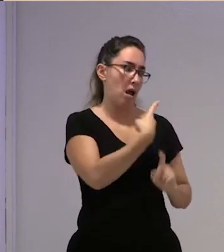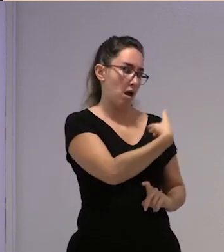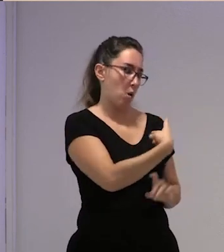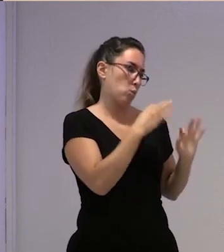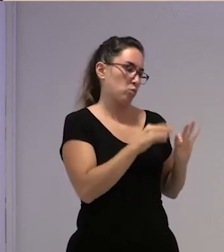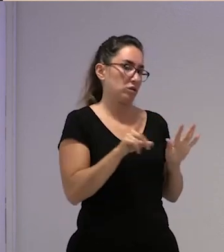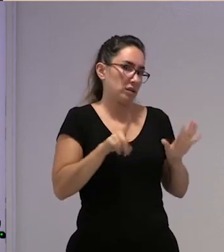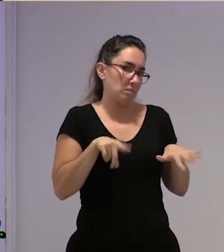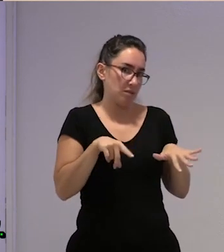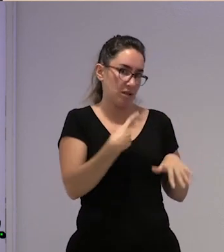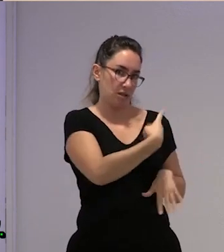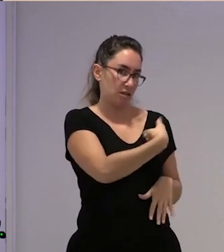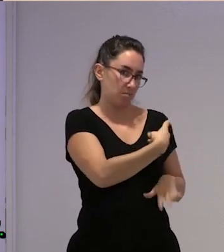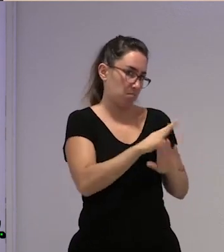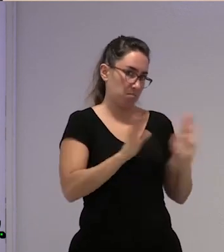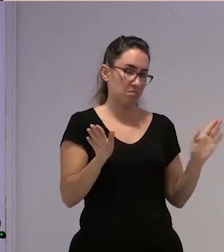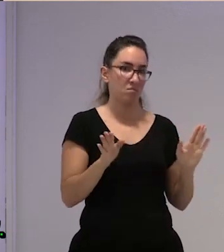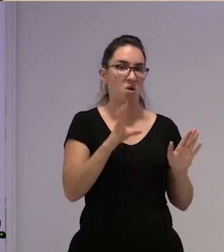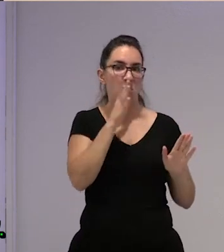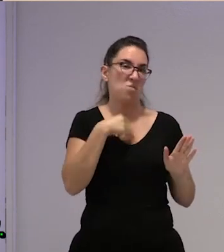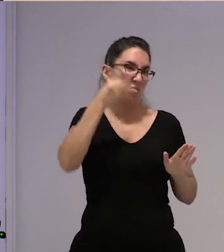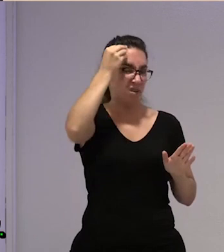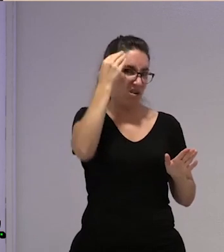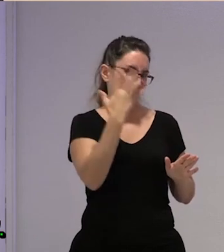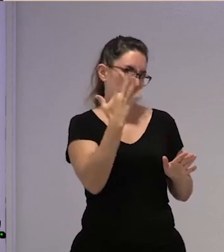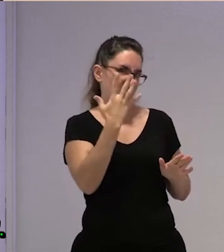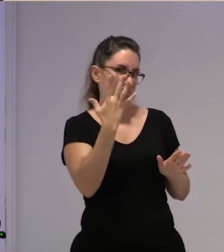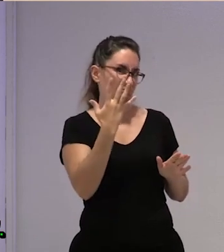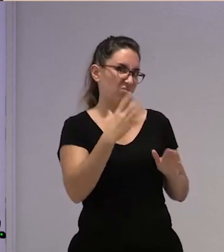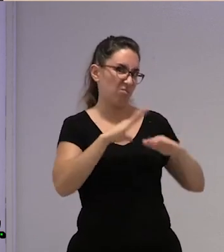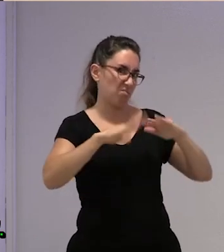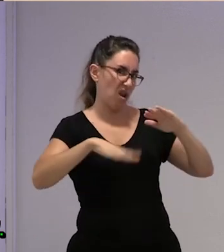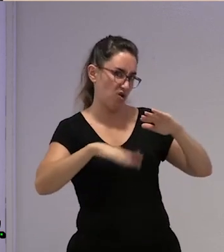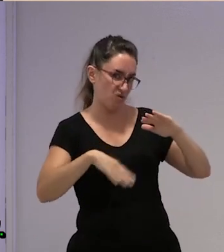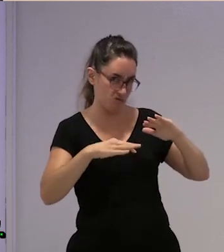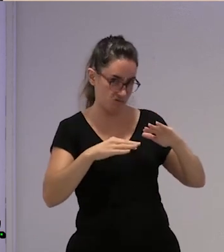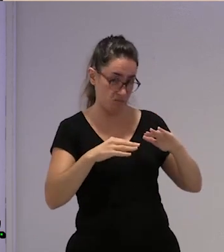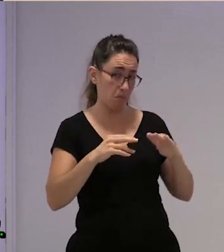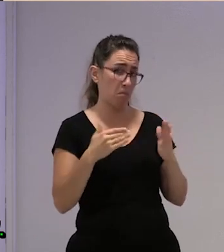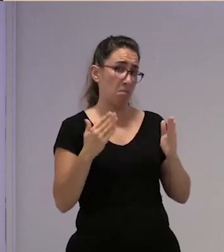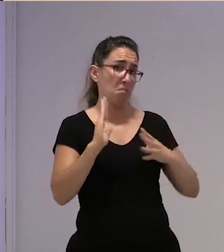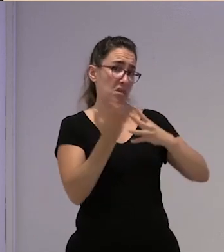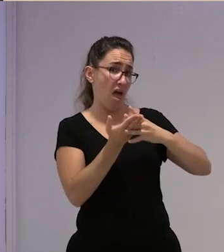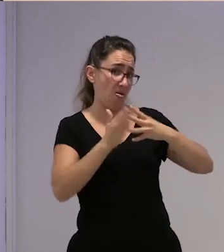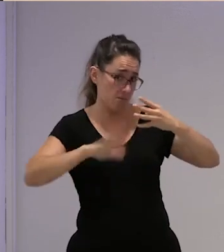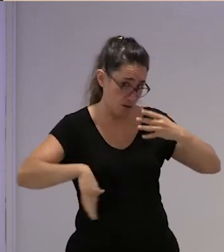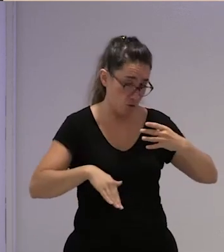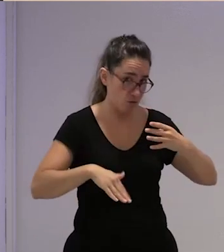seis meses para las dos digo porque no creo yo que nos va a llegar ni a la mitad a ver lo que recaudamos